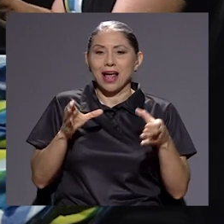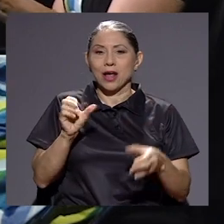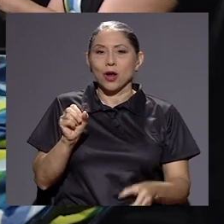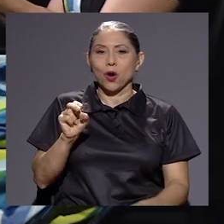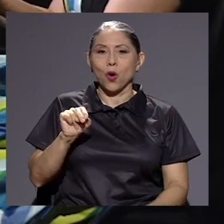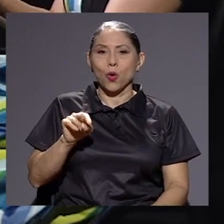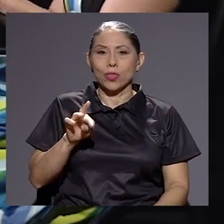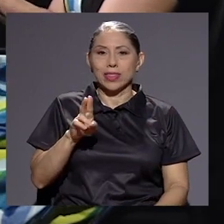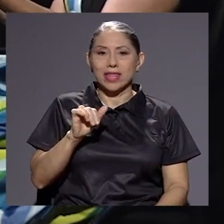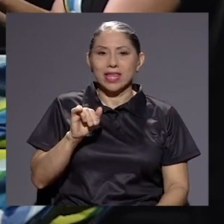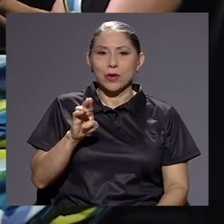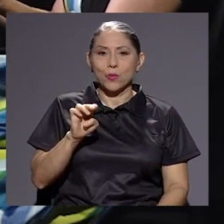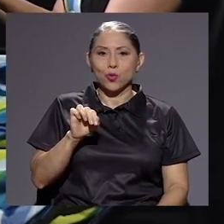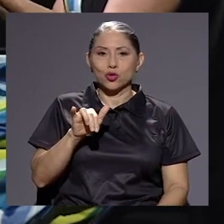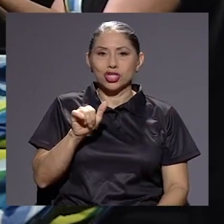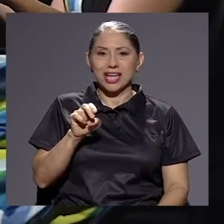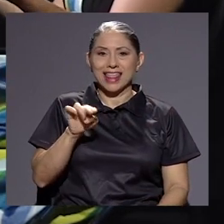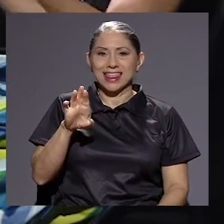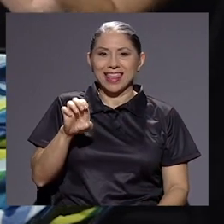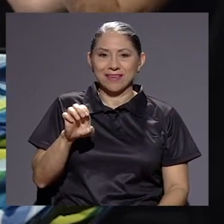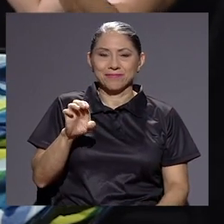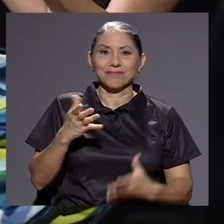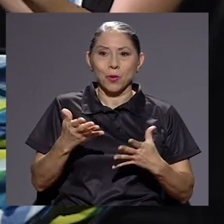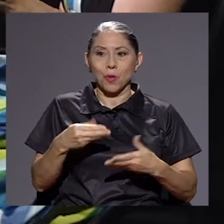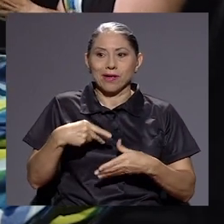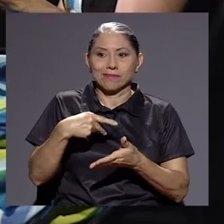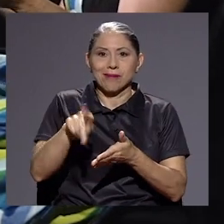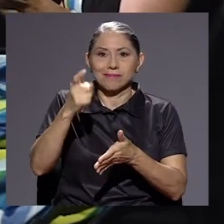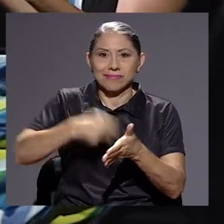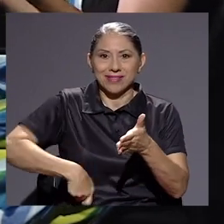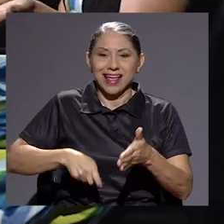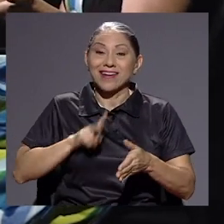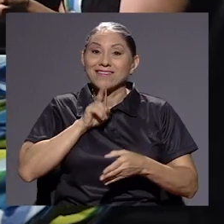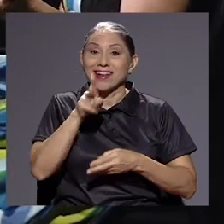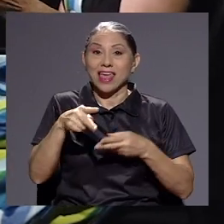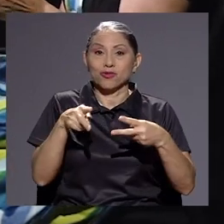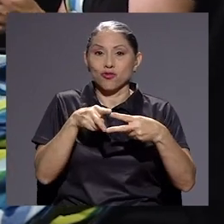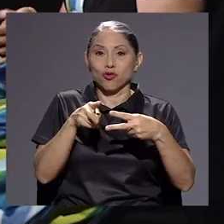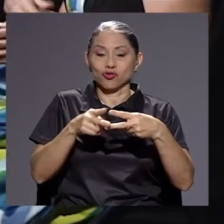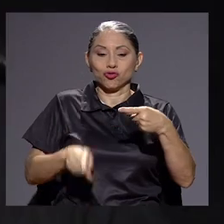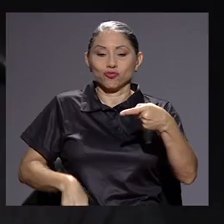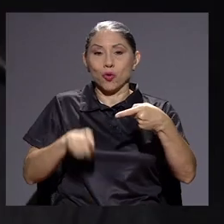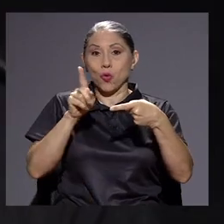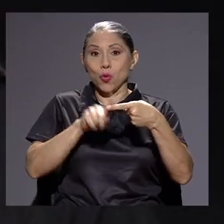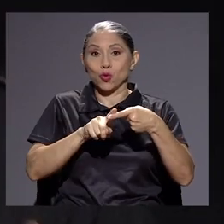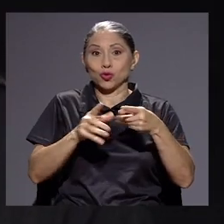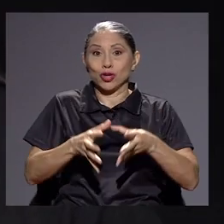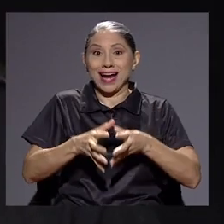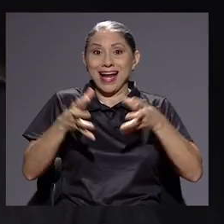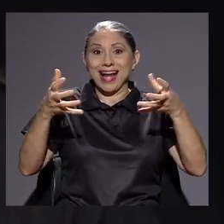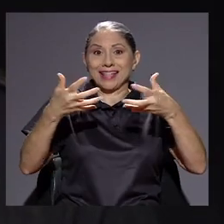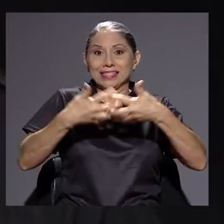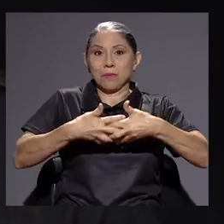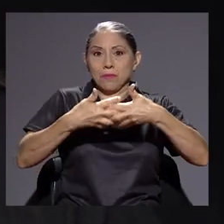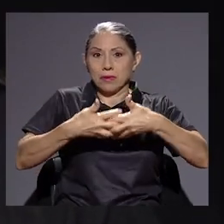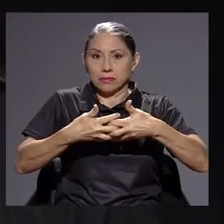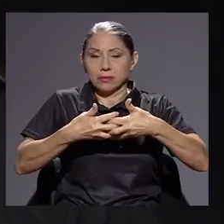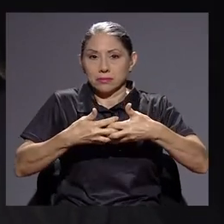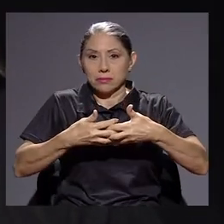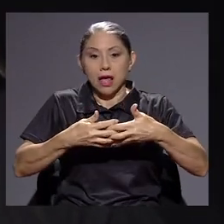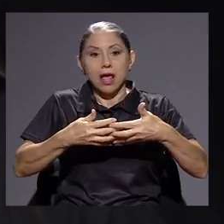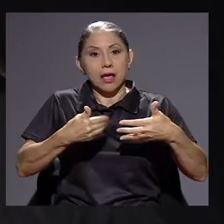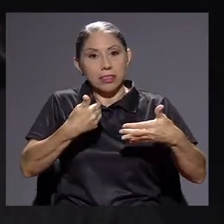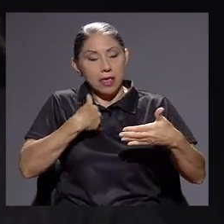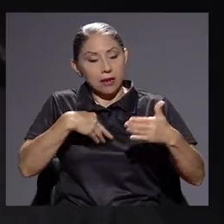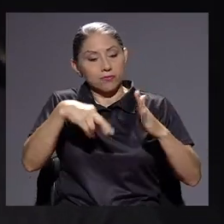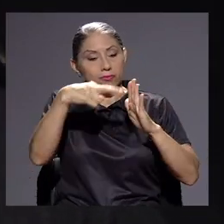realidad hay dos, dos grandes. Uno son los grandes contribuyentes que cumplen ciertas reglas